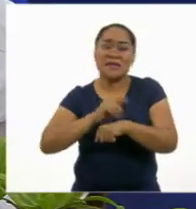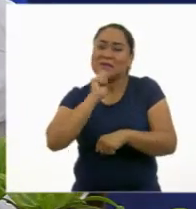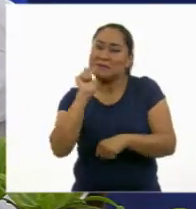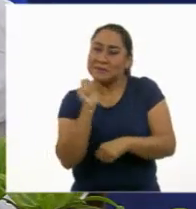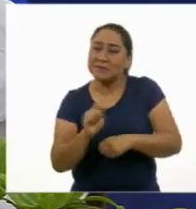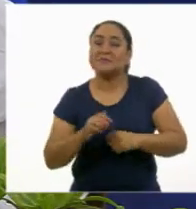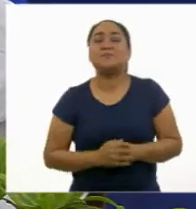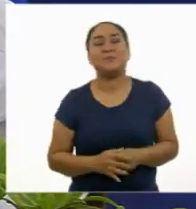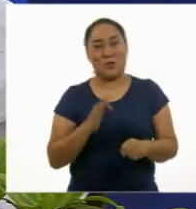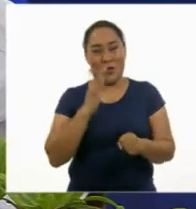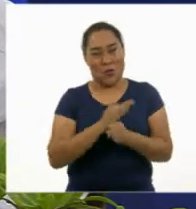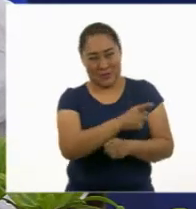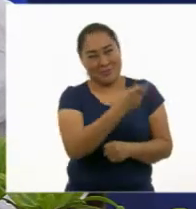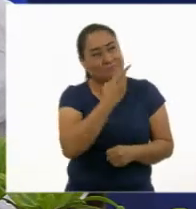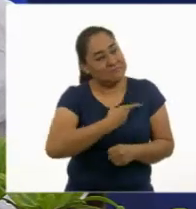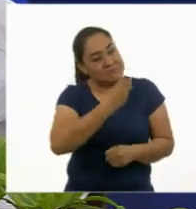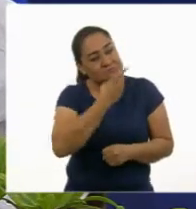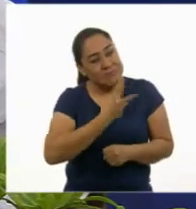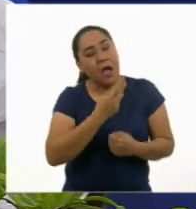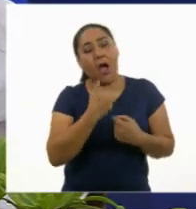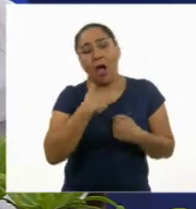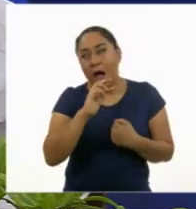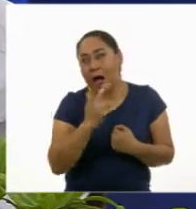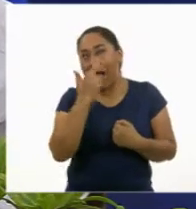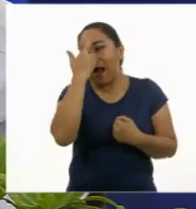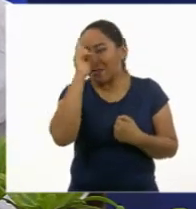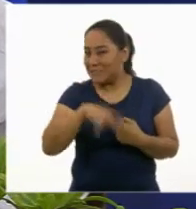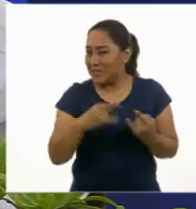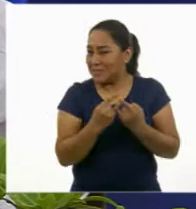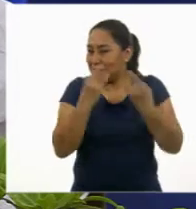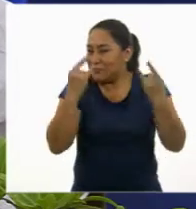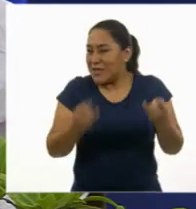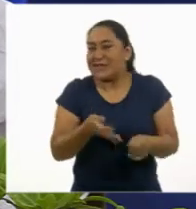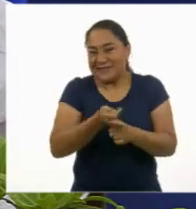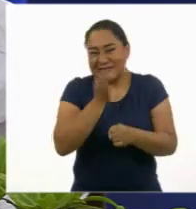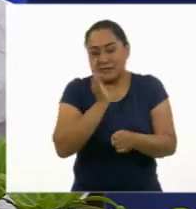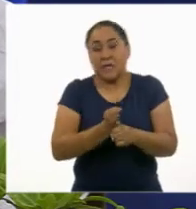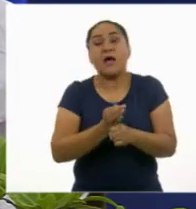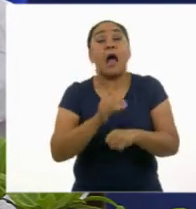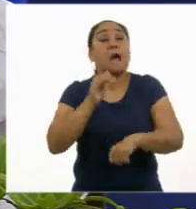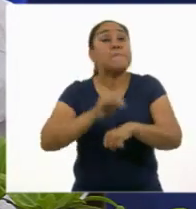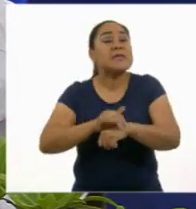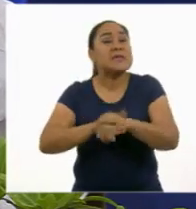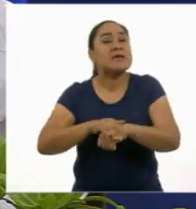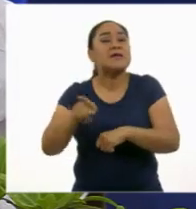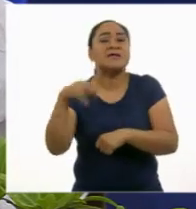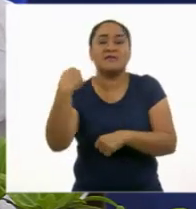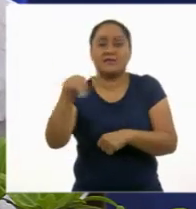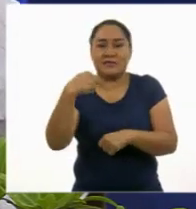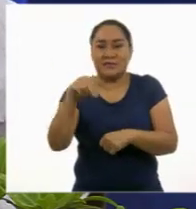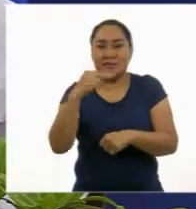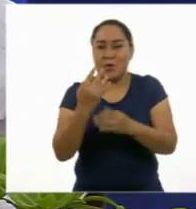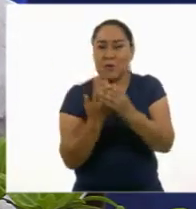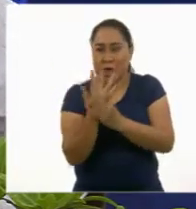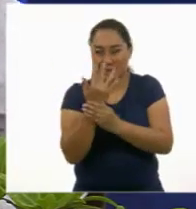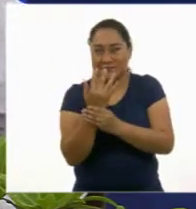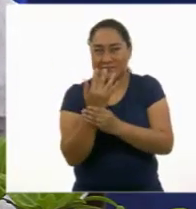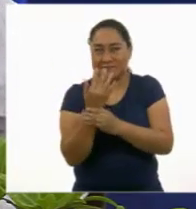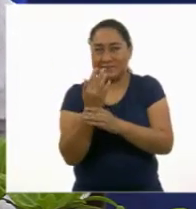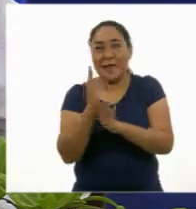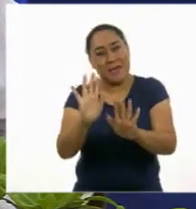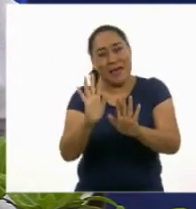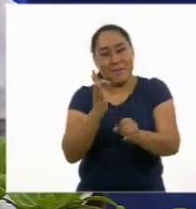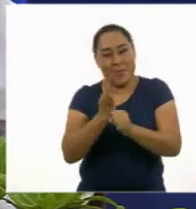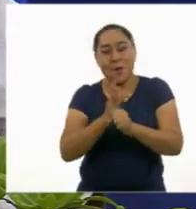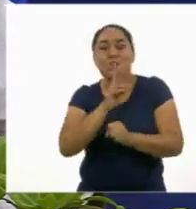Con todo lo que me dices me acordé de una simpática historia donde un amigo se llama Guante y que por su apariencia... Bueno, ¿para qué les cuento? Mejor